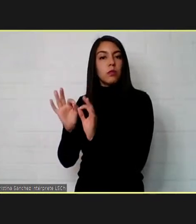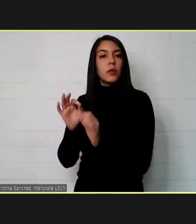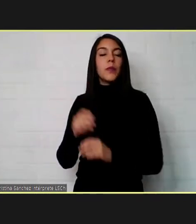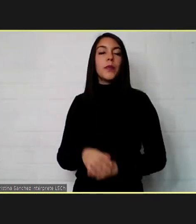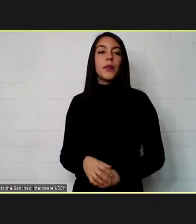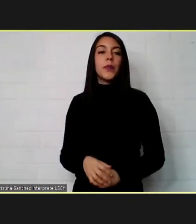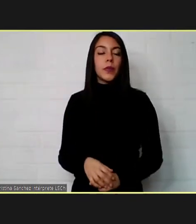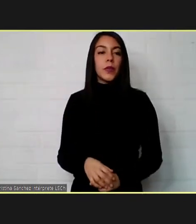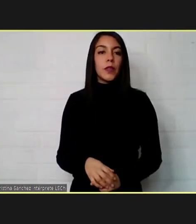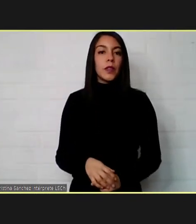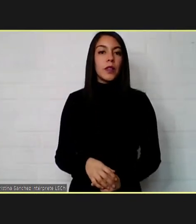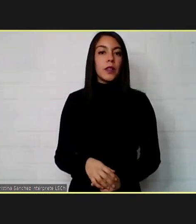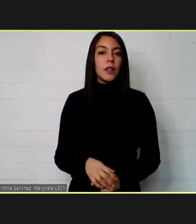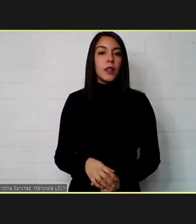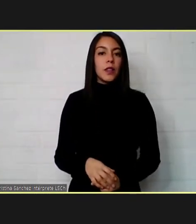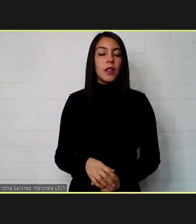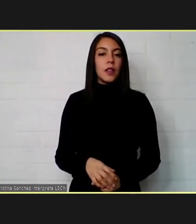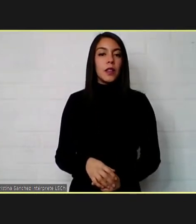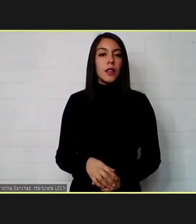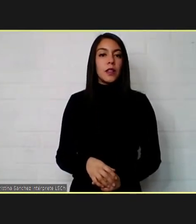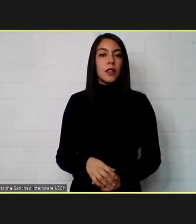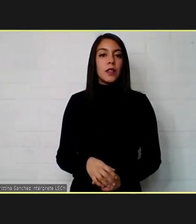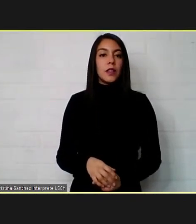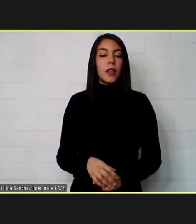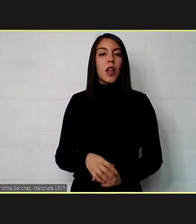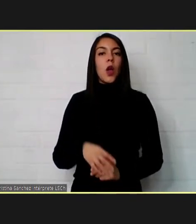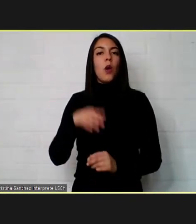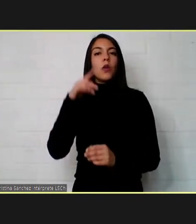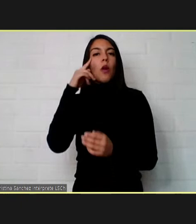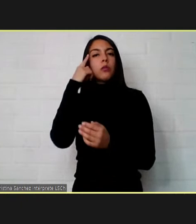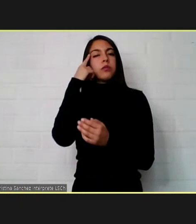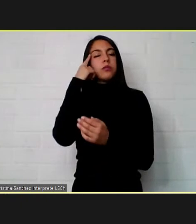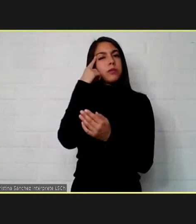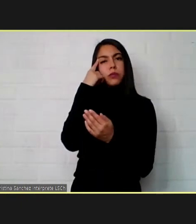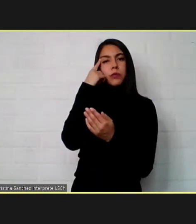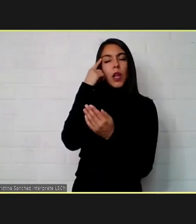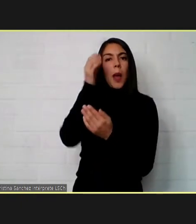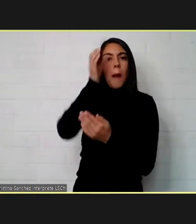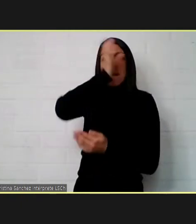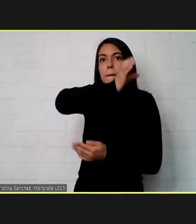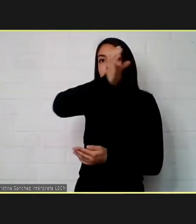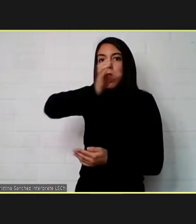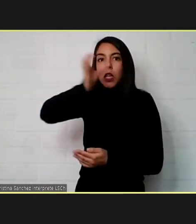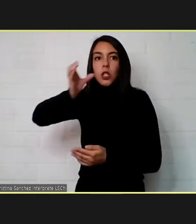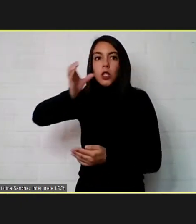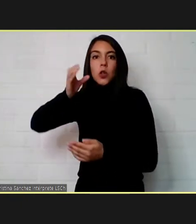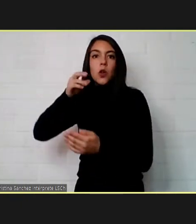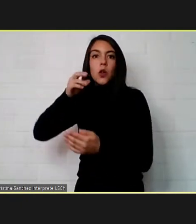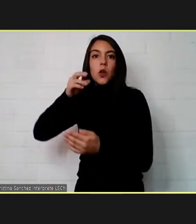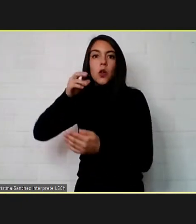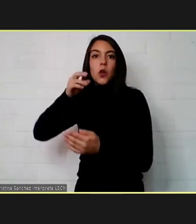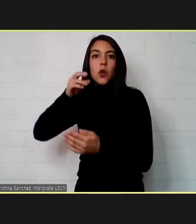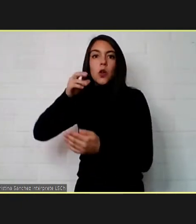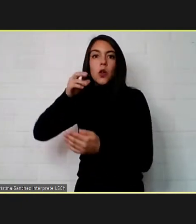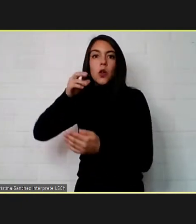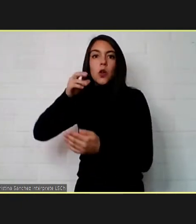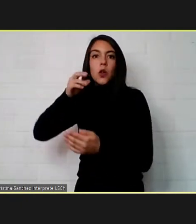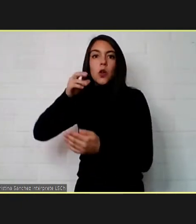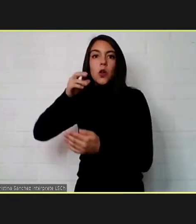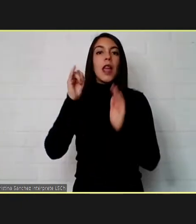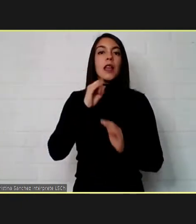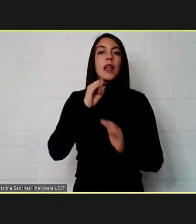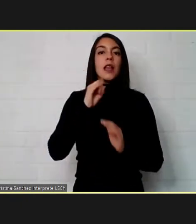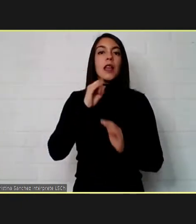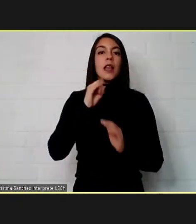fíjate que si uno analiza la cantidad de personas que han hecho denuncias por la ley samudio que no